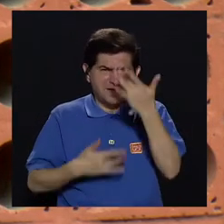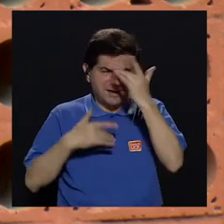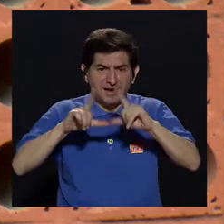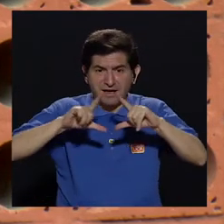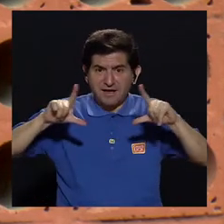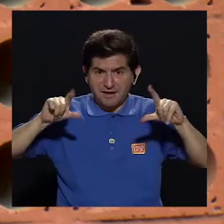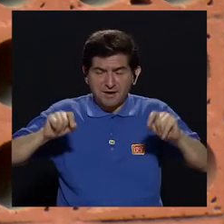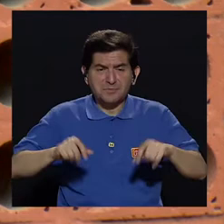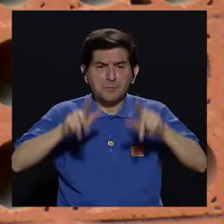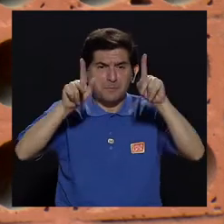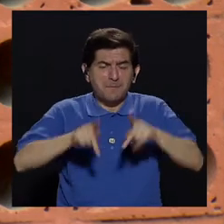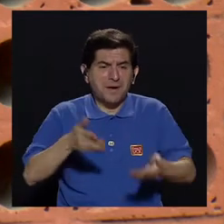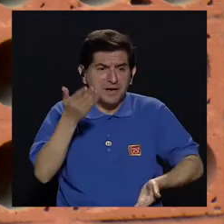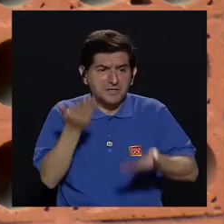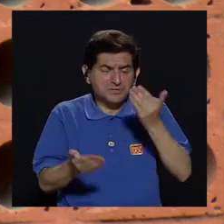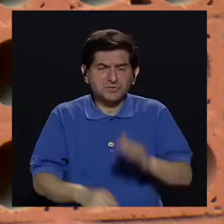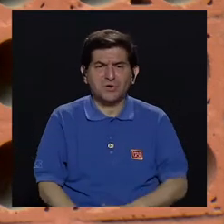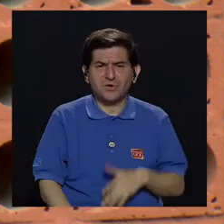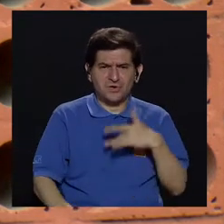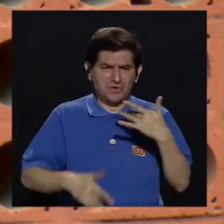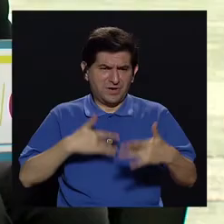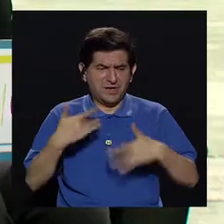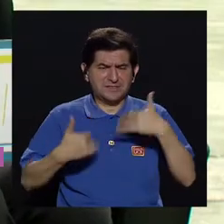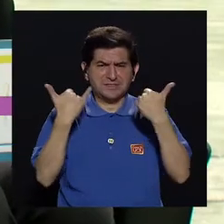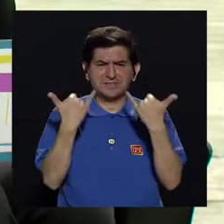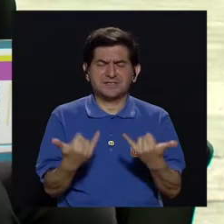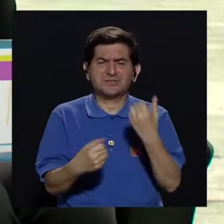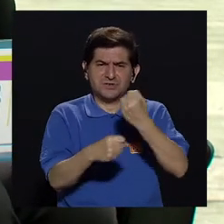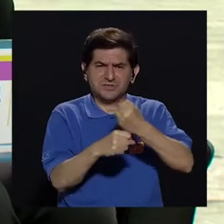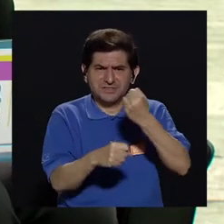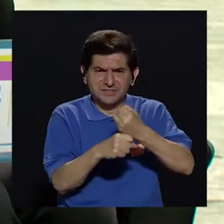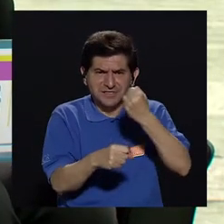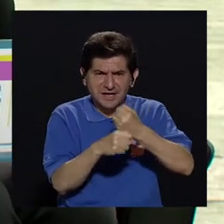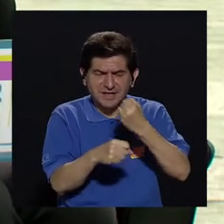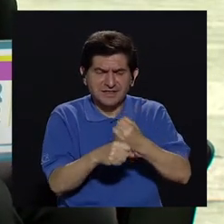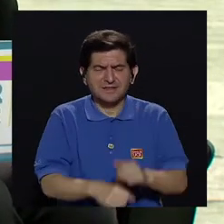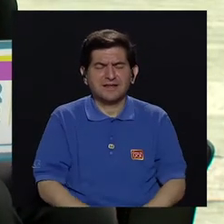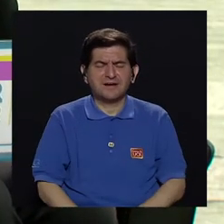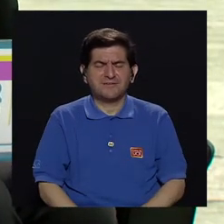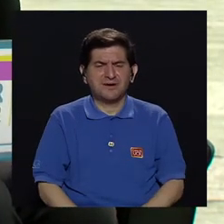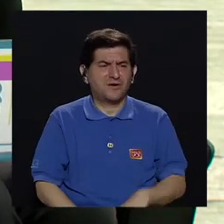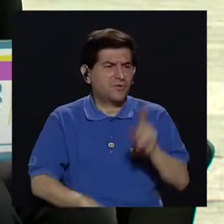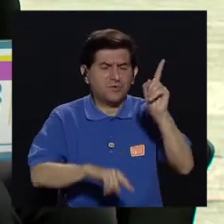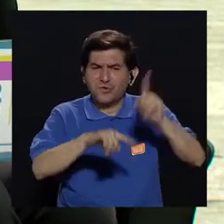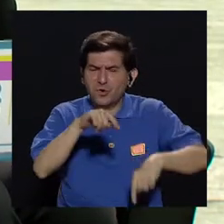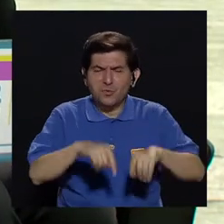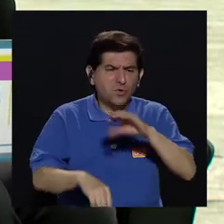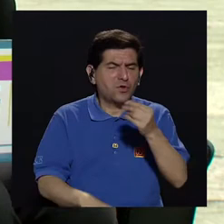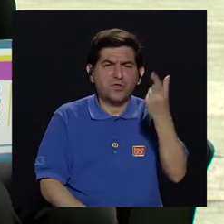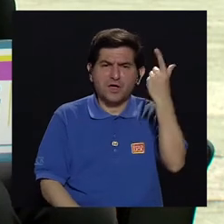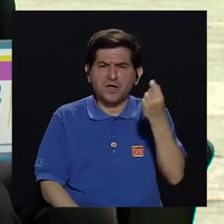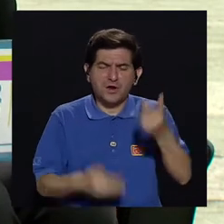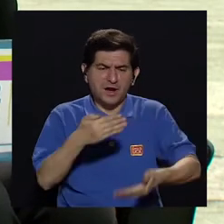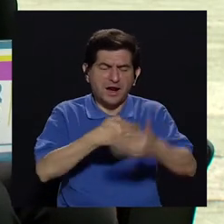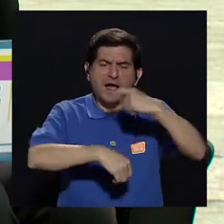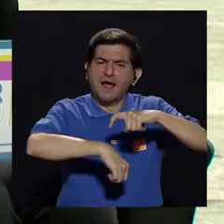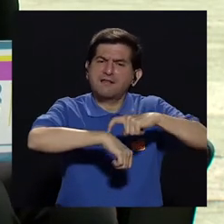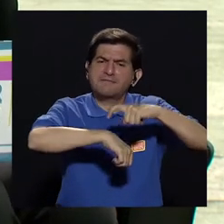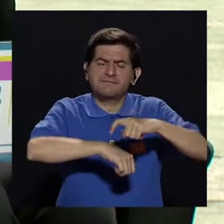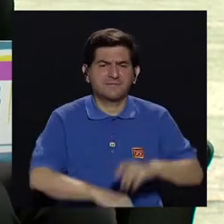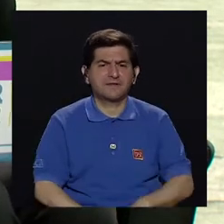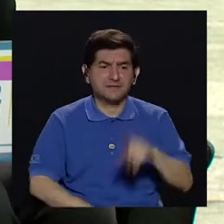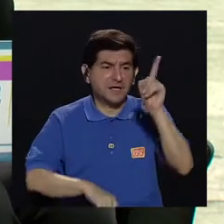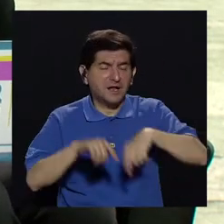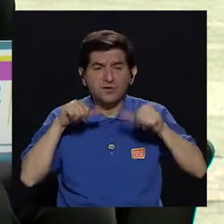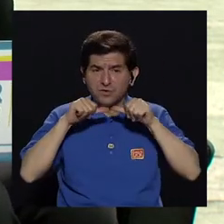generado incapacidad, ¿hay personas que han tenido cesación de su trabajo ya, digamos, ya sea una incapacidad o una jubilación